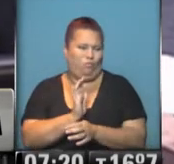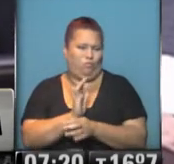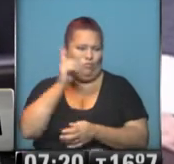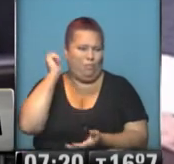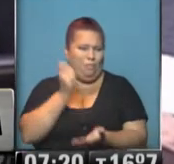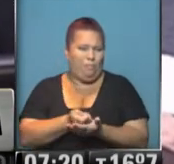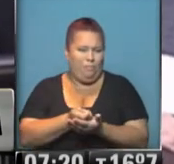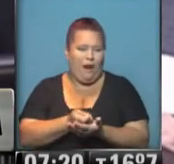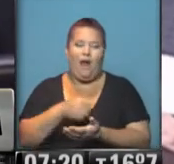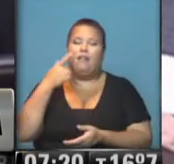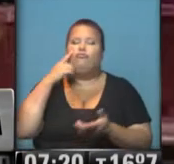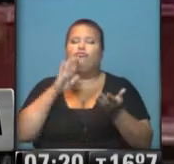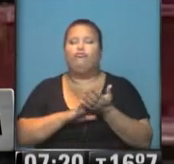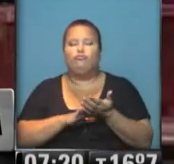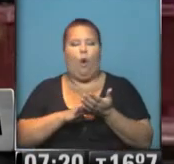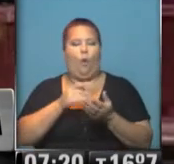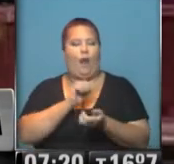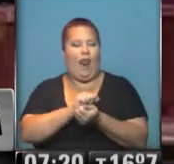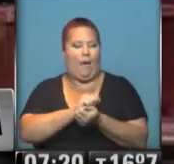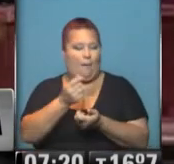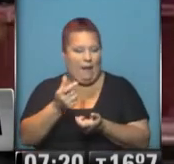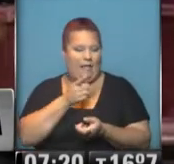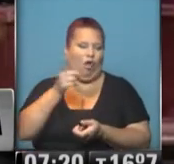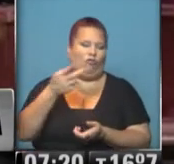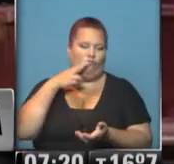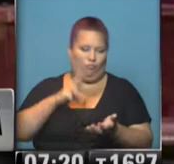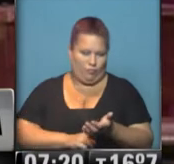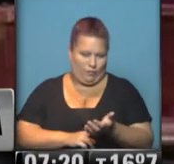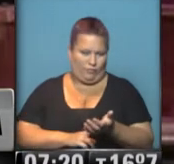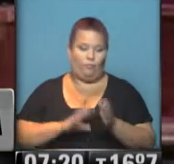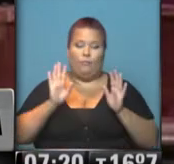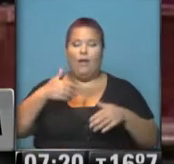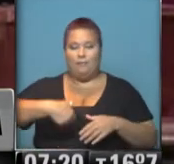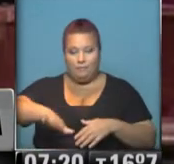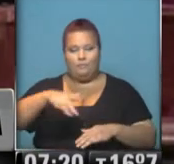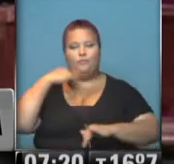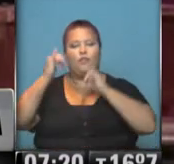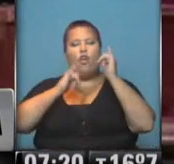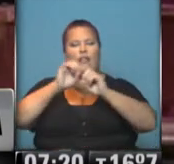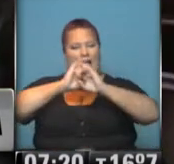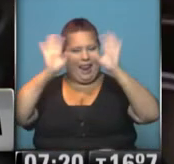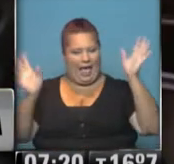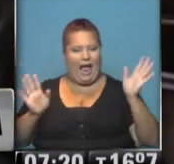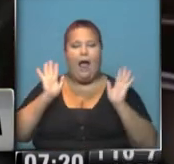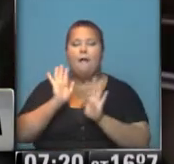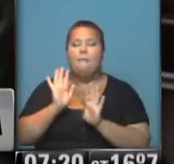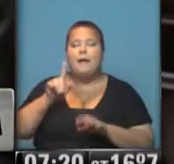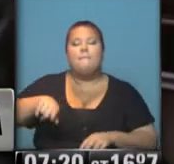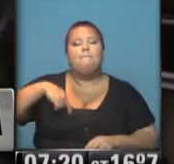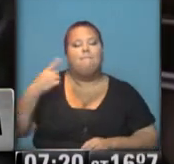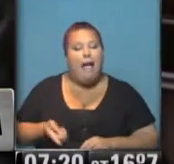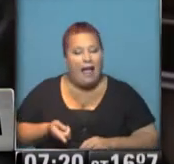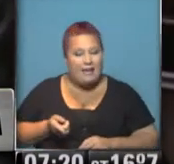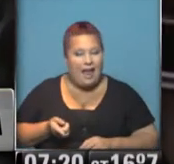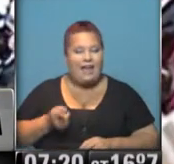pagó y tiene que ver también con el lavado de dinero y la evasión fiscal. Bueno, más adelante les vamos a contar en detalle, pero es mañana,